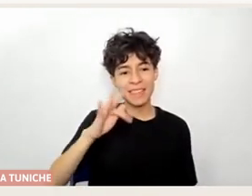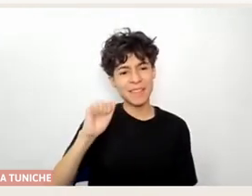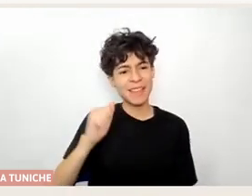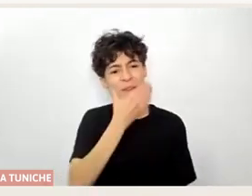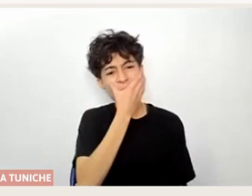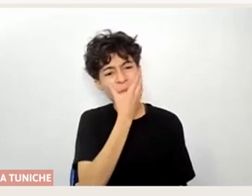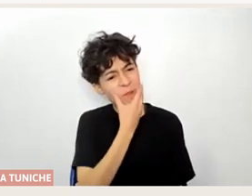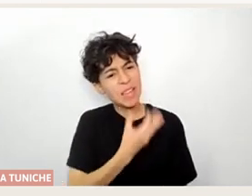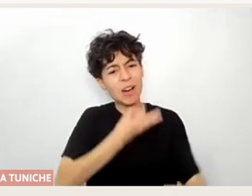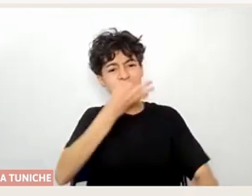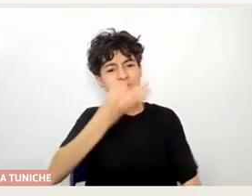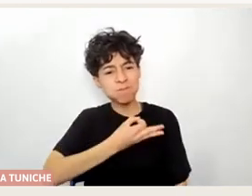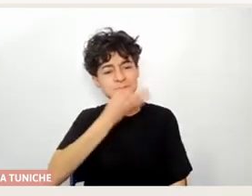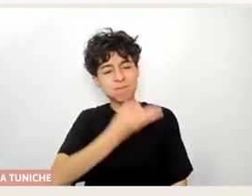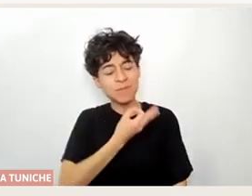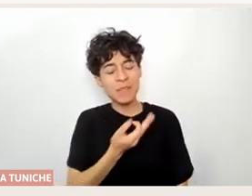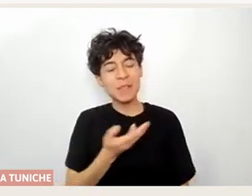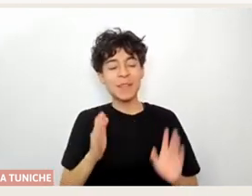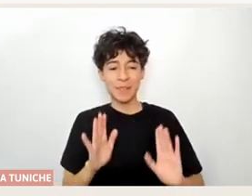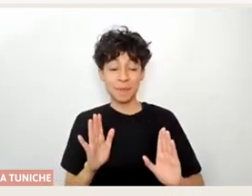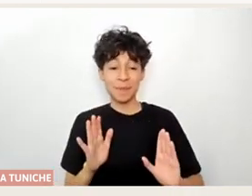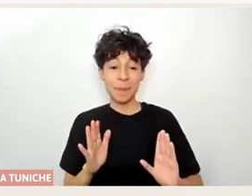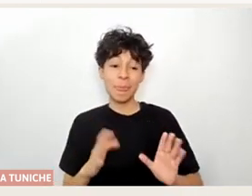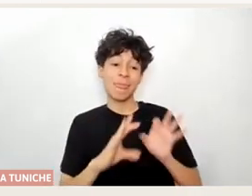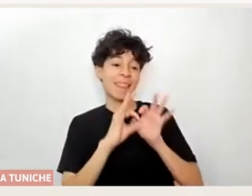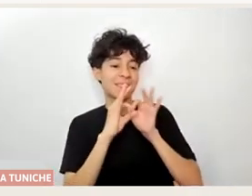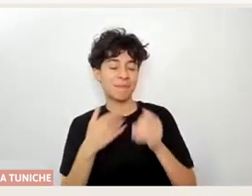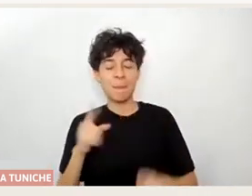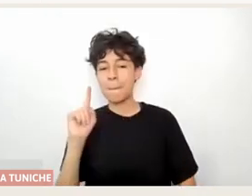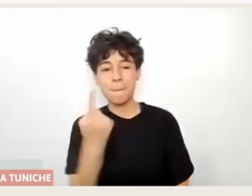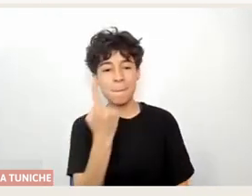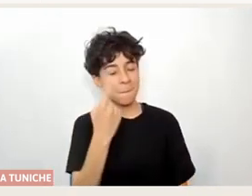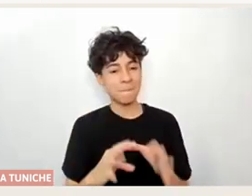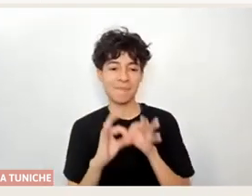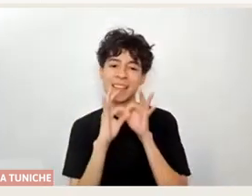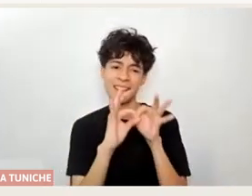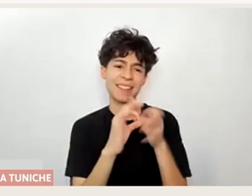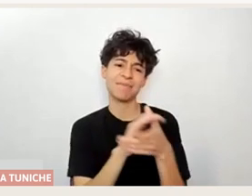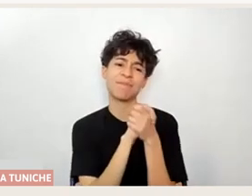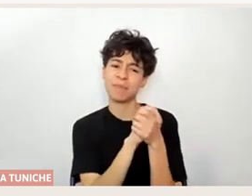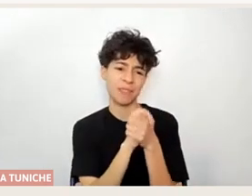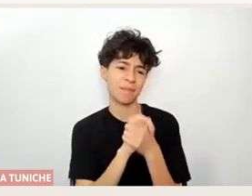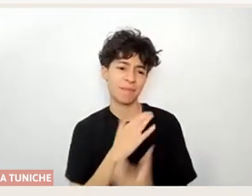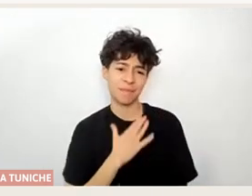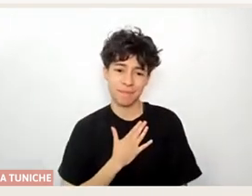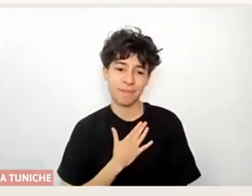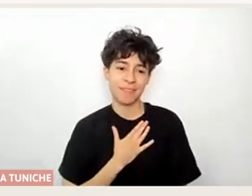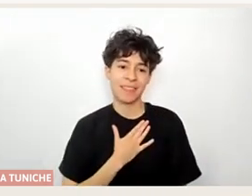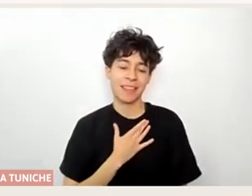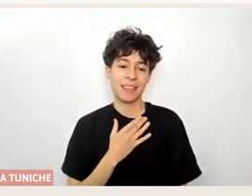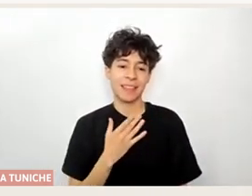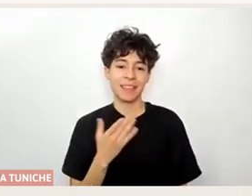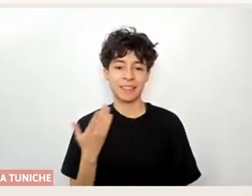quisiera agradecer primero a la Josefa, compañera ahí de Ruta, amiga de Larga Data, en ese cariño también y en esa